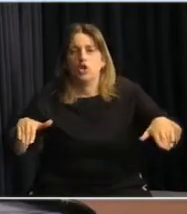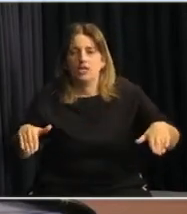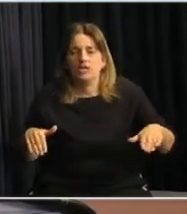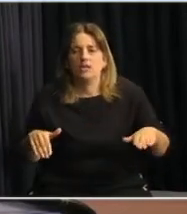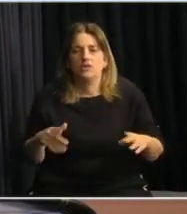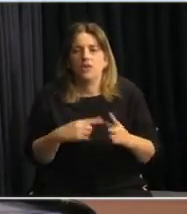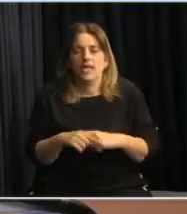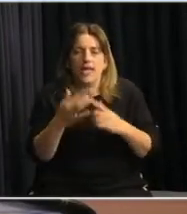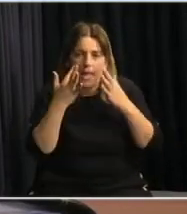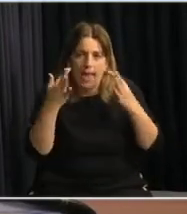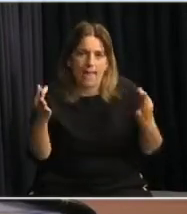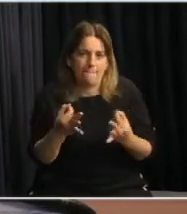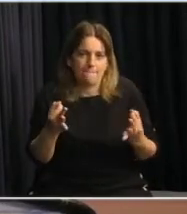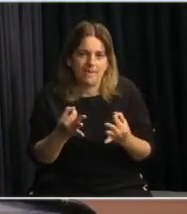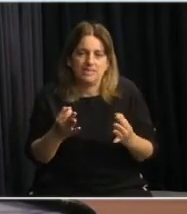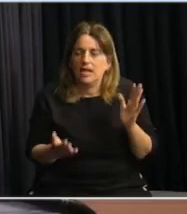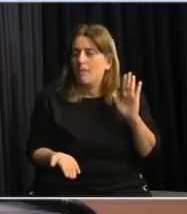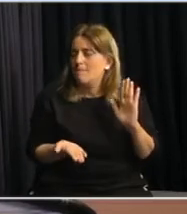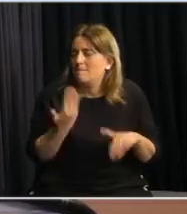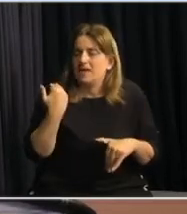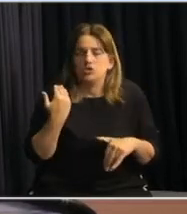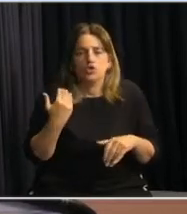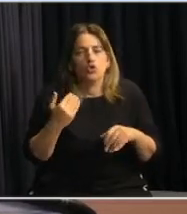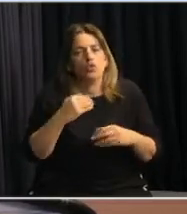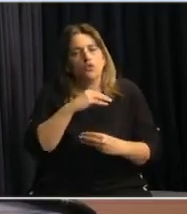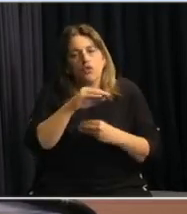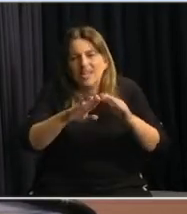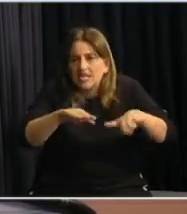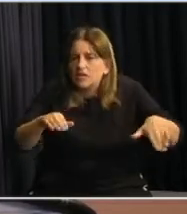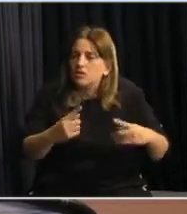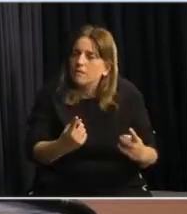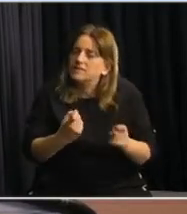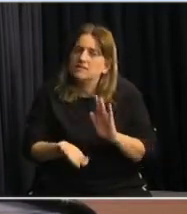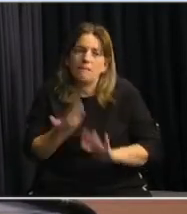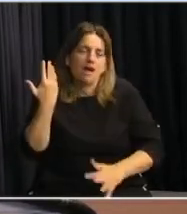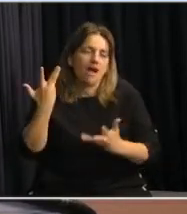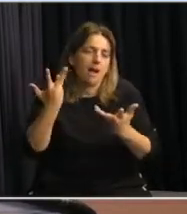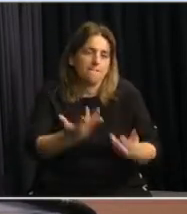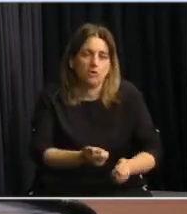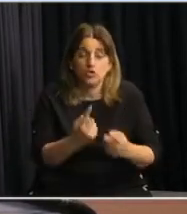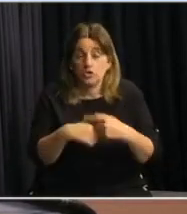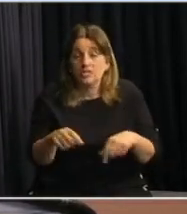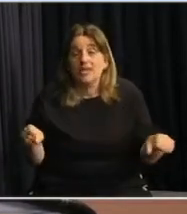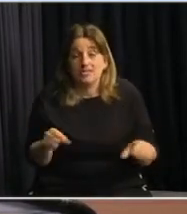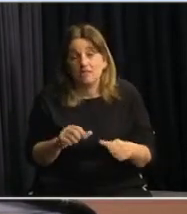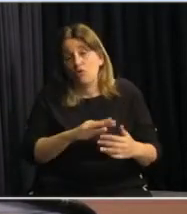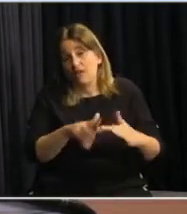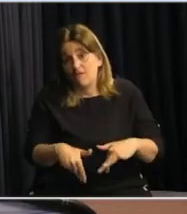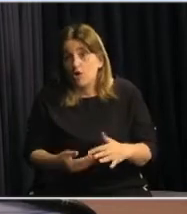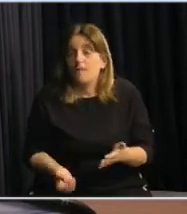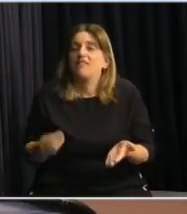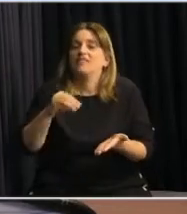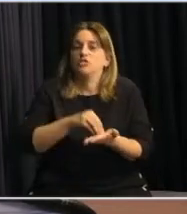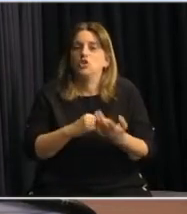en particular aquellos que tienen mayores situaciones de vulnerabilidad, es que hemos instrumentado este mecanismo adicional,